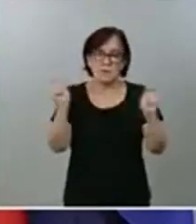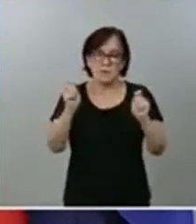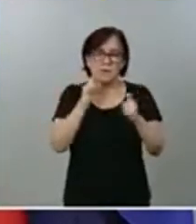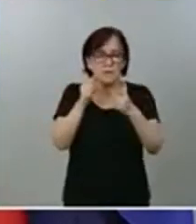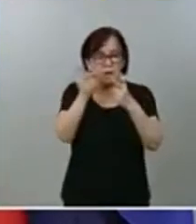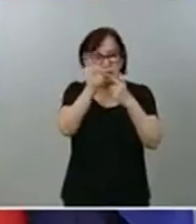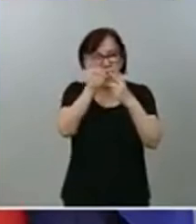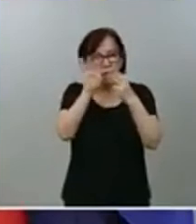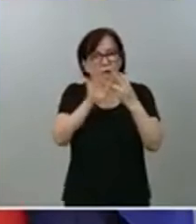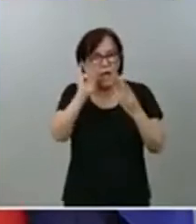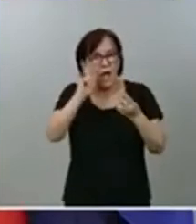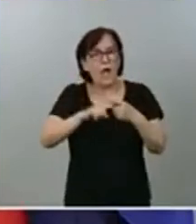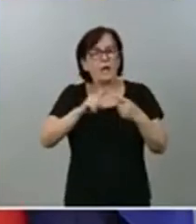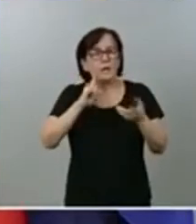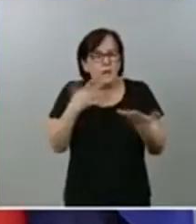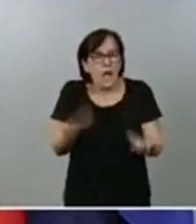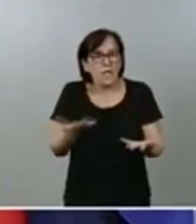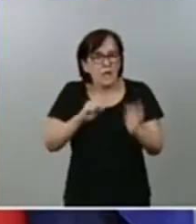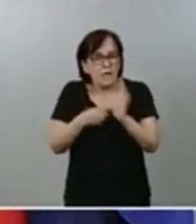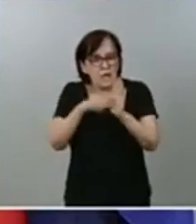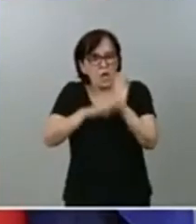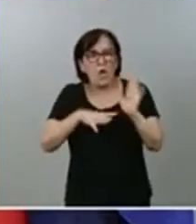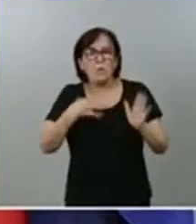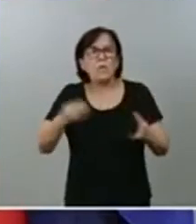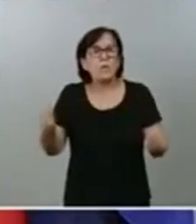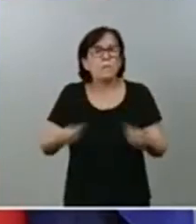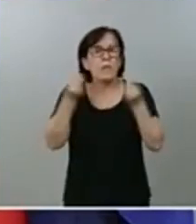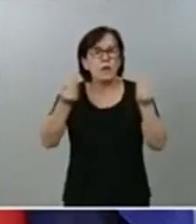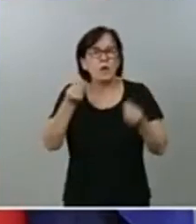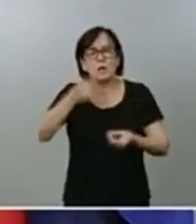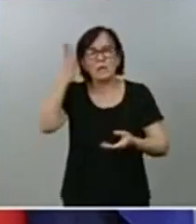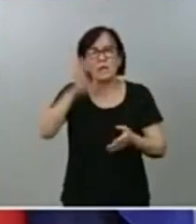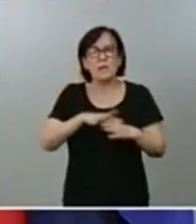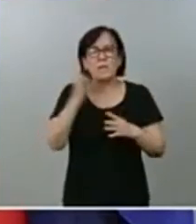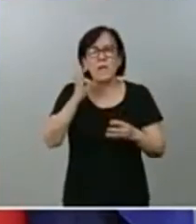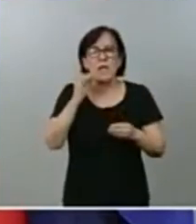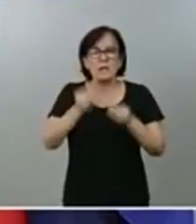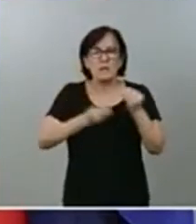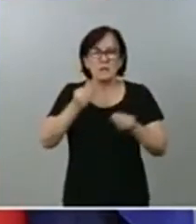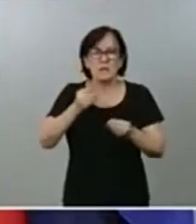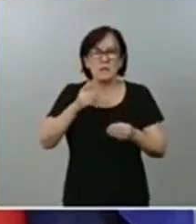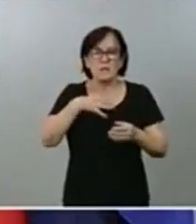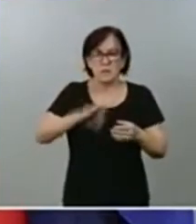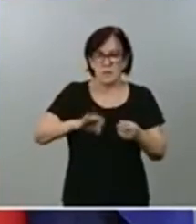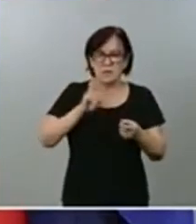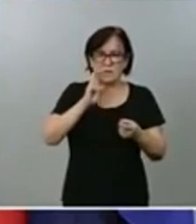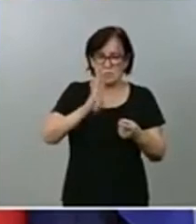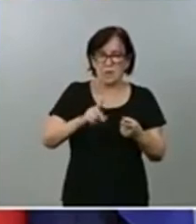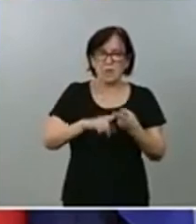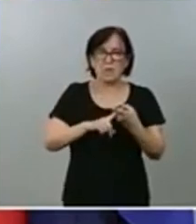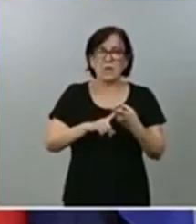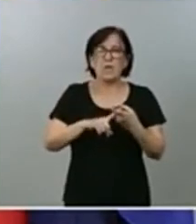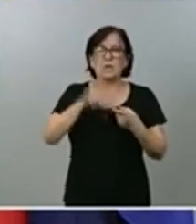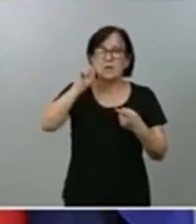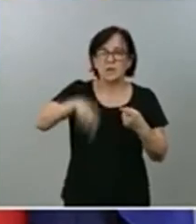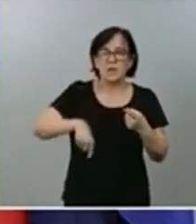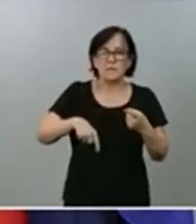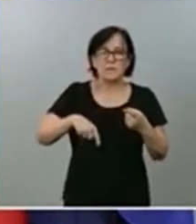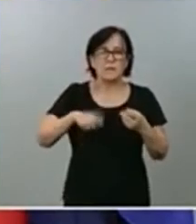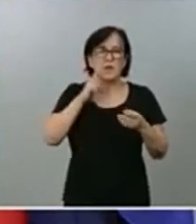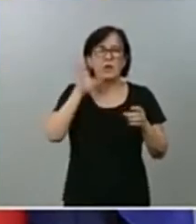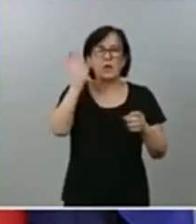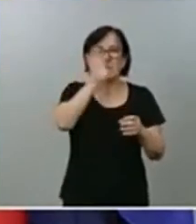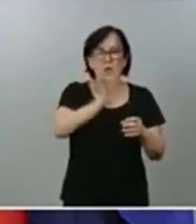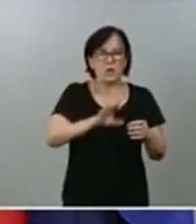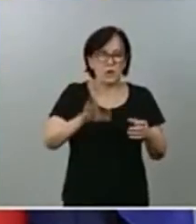existente, que siempre se puede mejorar si hay iniciativas al respecto, pero hay instrumentos disponibles, como se ha visto, de las obras, incluso en comunidades gobernadas por el PP que han